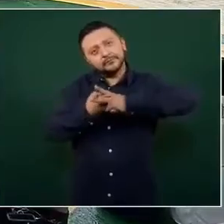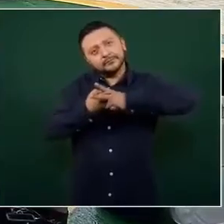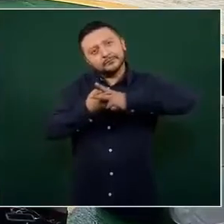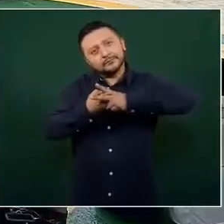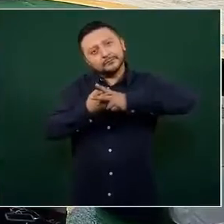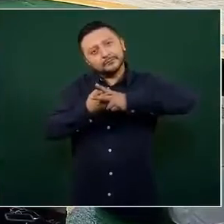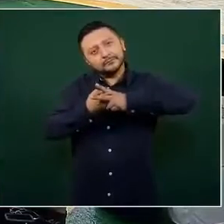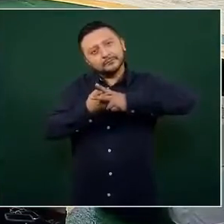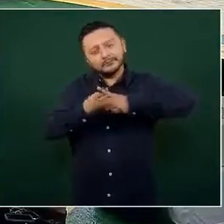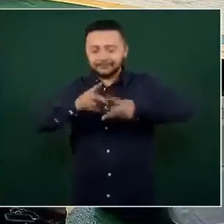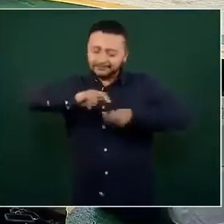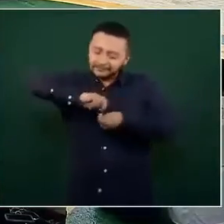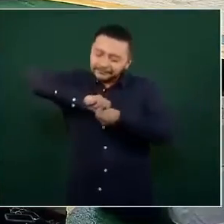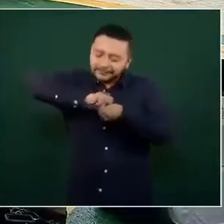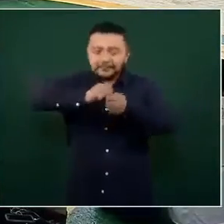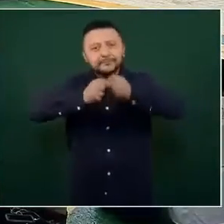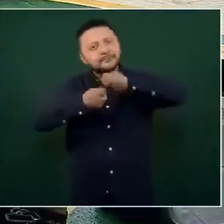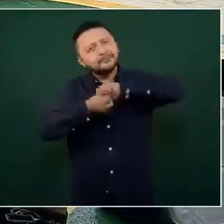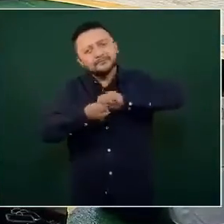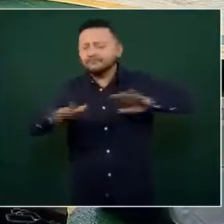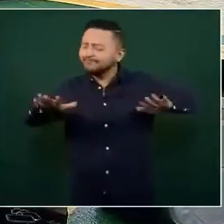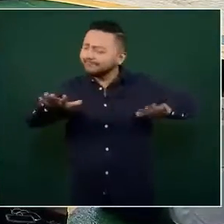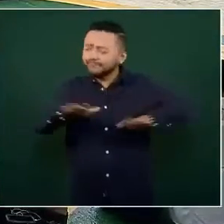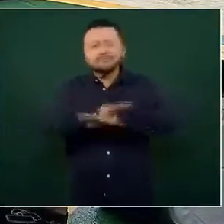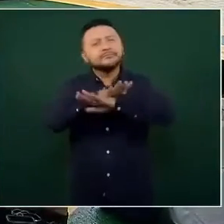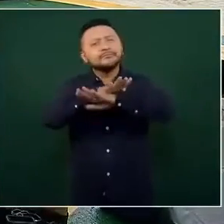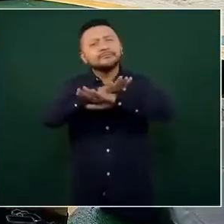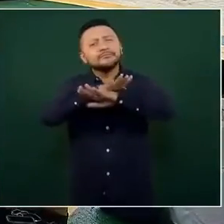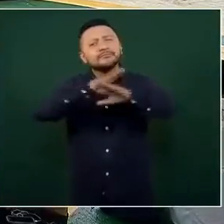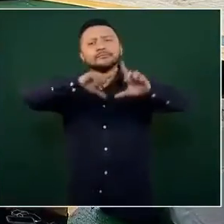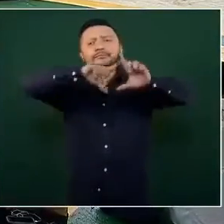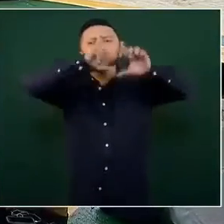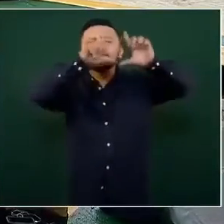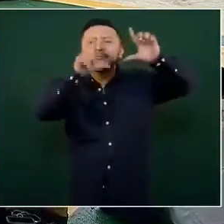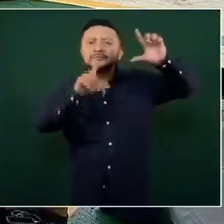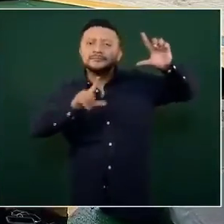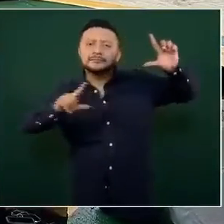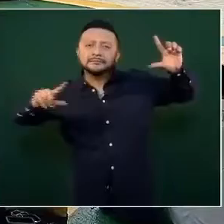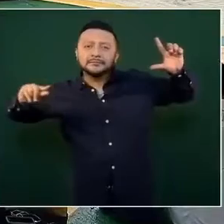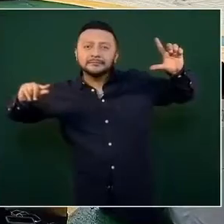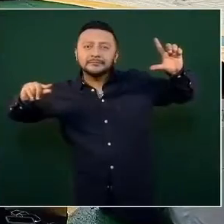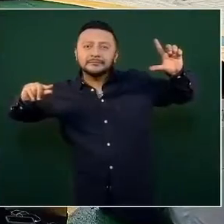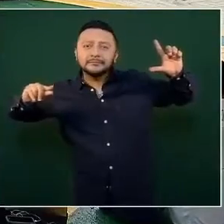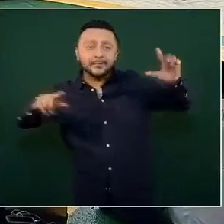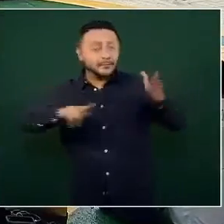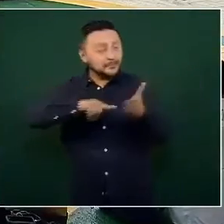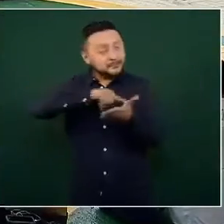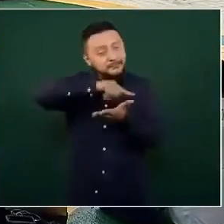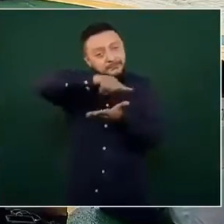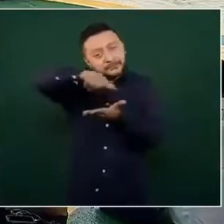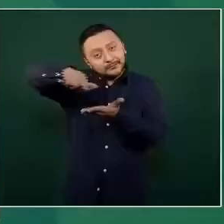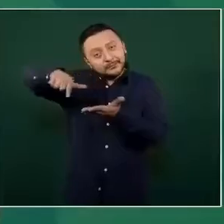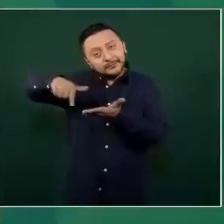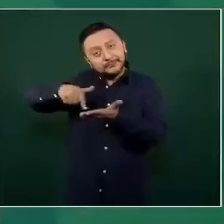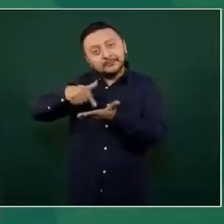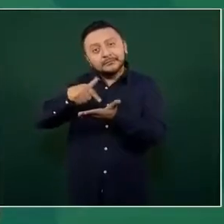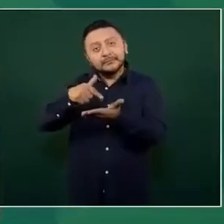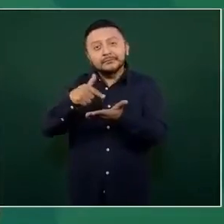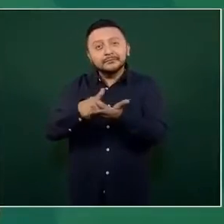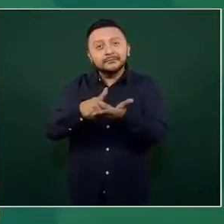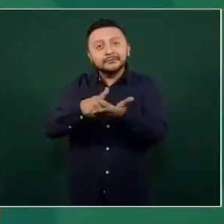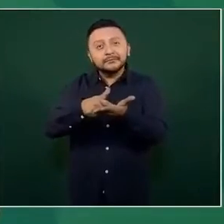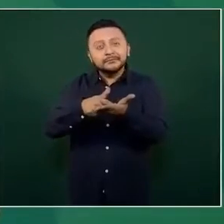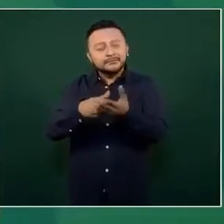movimiento de transformación nacional. Y después de mucho